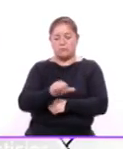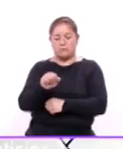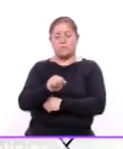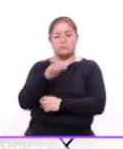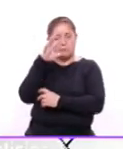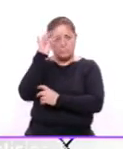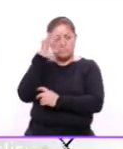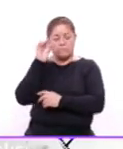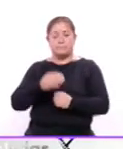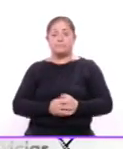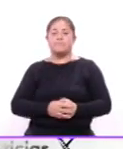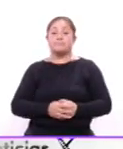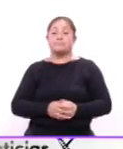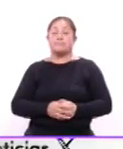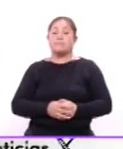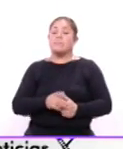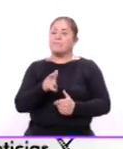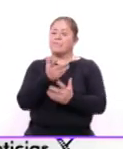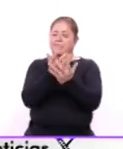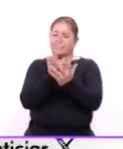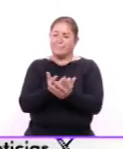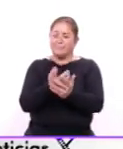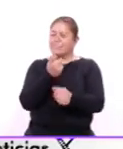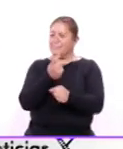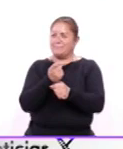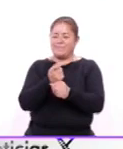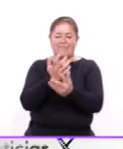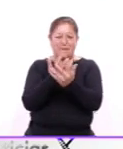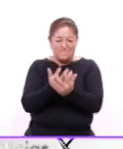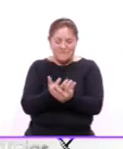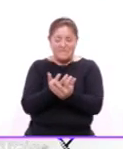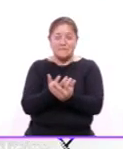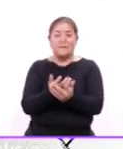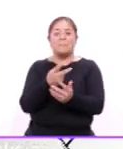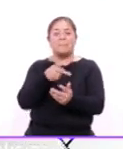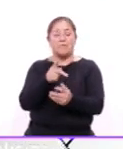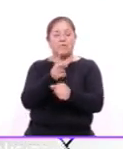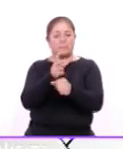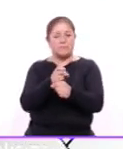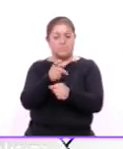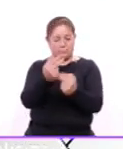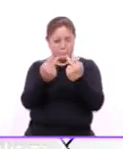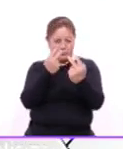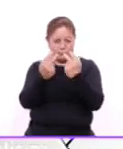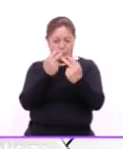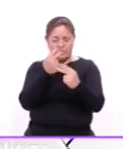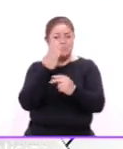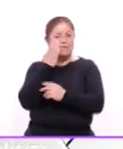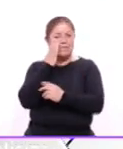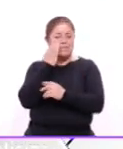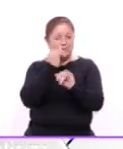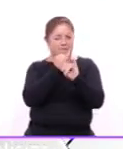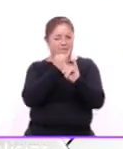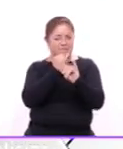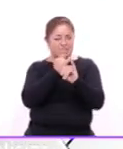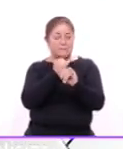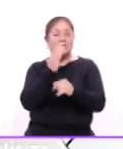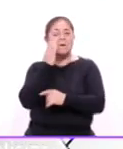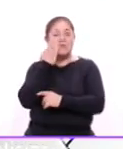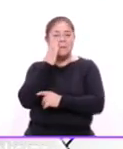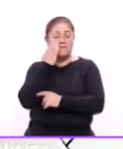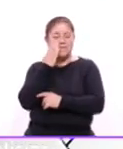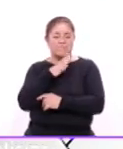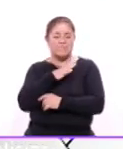Con esta información, nos vamos a nuestra primera pausa, pero antes le invitamos a que nos siga en nuestras redes sociales. Recuerde, en